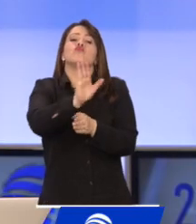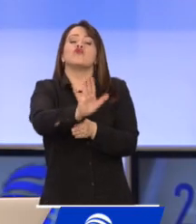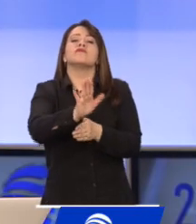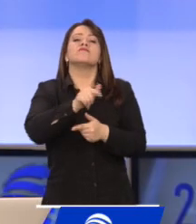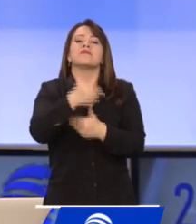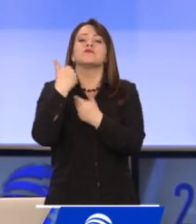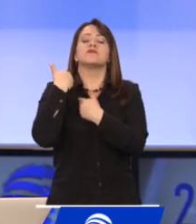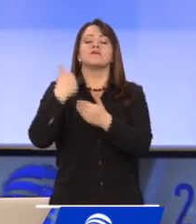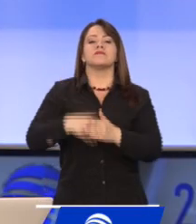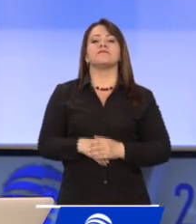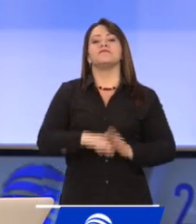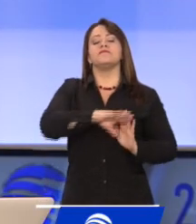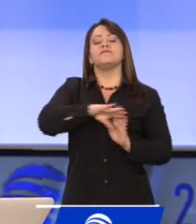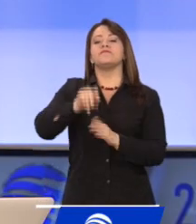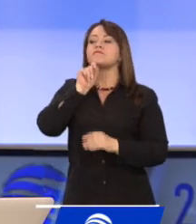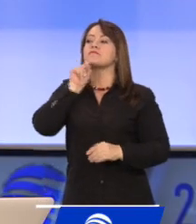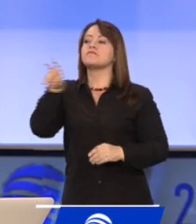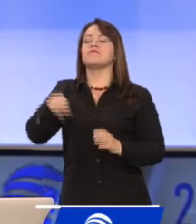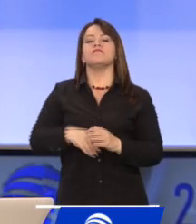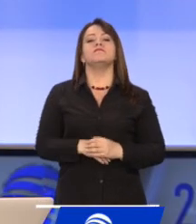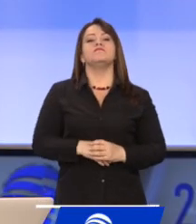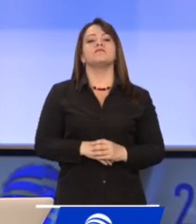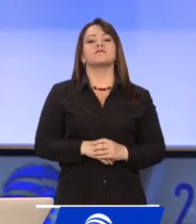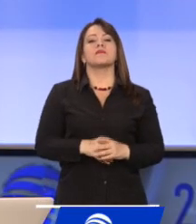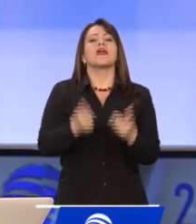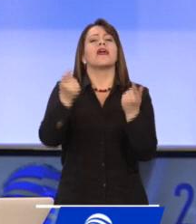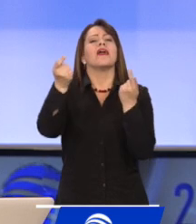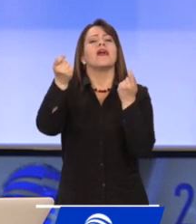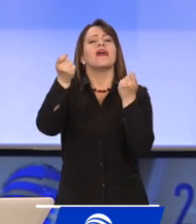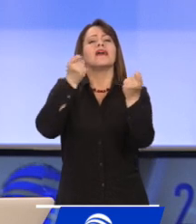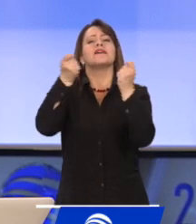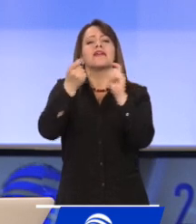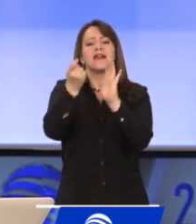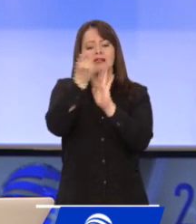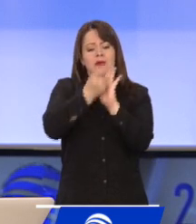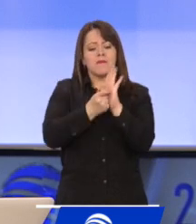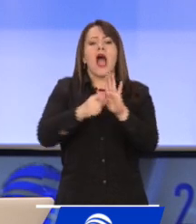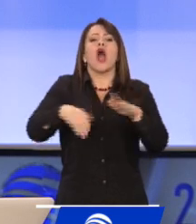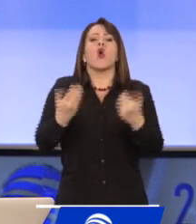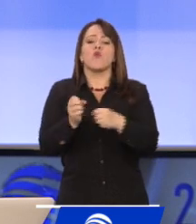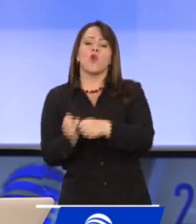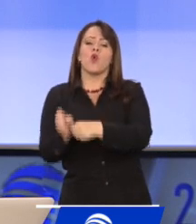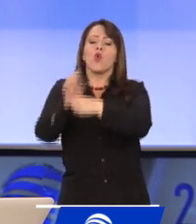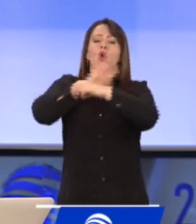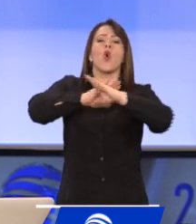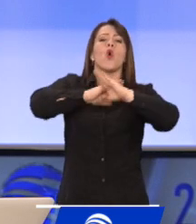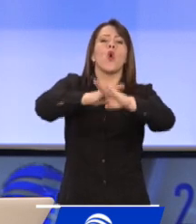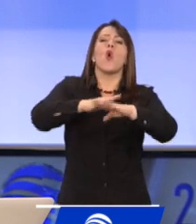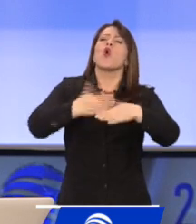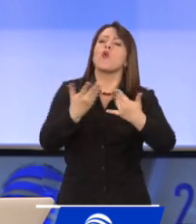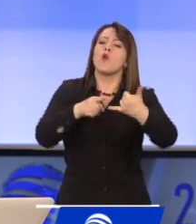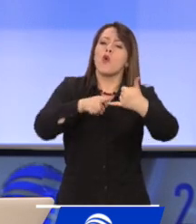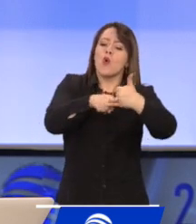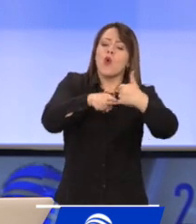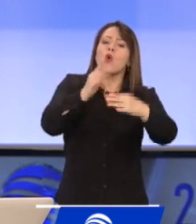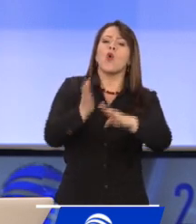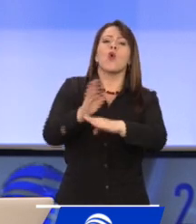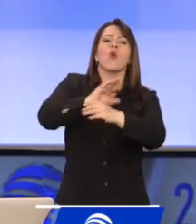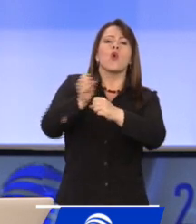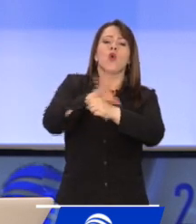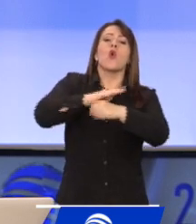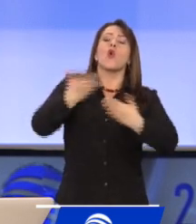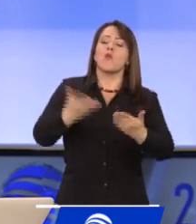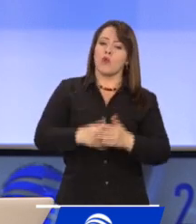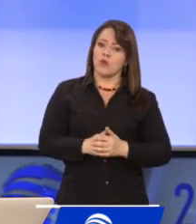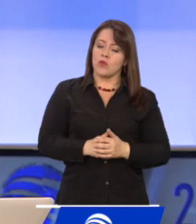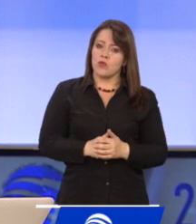Bueno, y secretaria, ¿cuáles van a ser las medidas específicas para controlar la propagación del virus en esta región del país? Hemos visto que ya ha